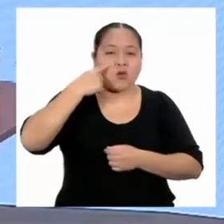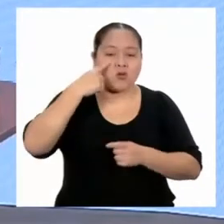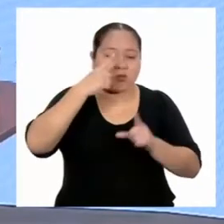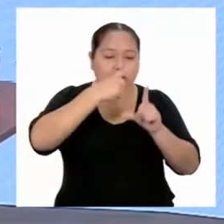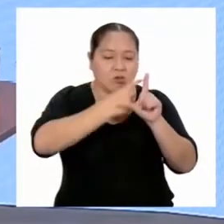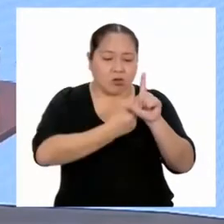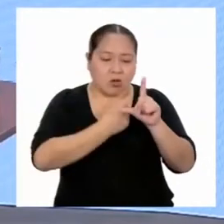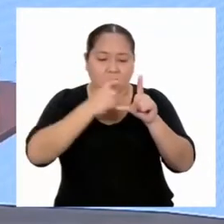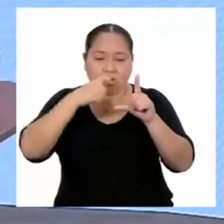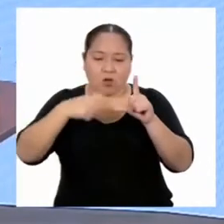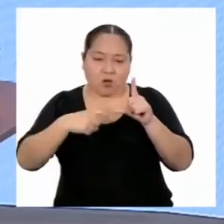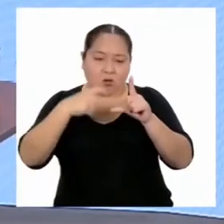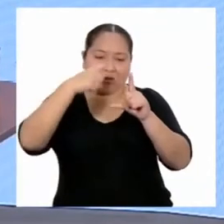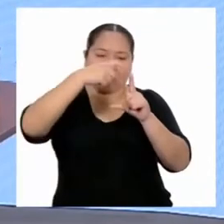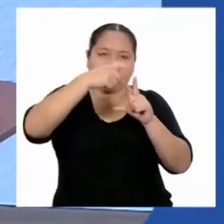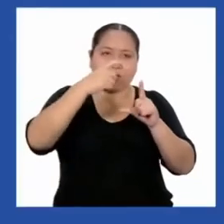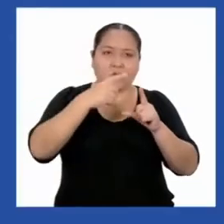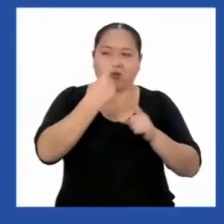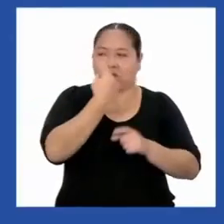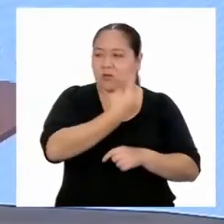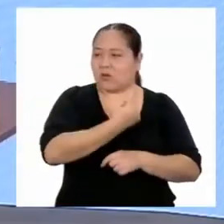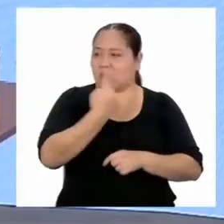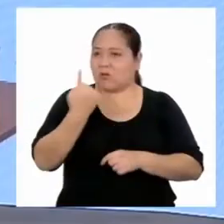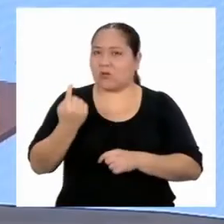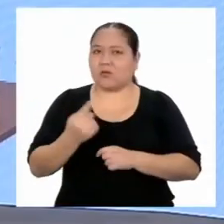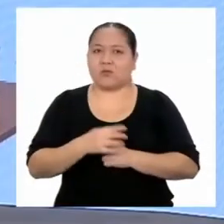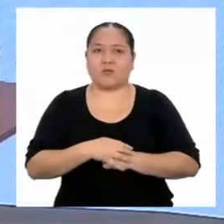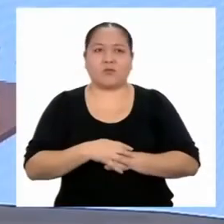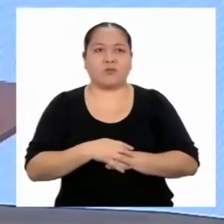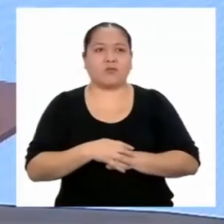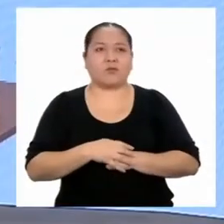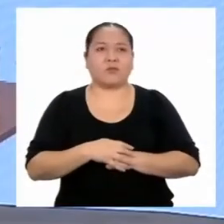ángulos correspondientes de cada triángulo.